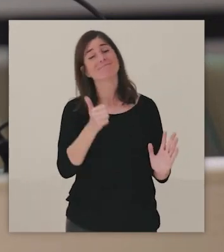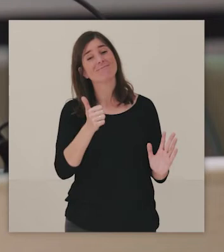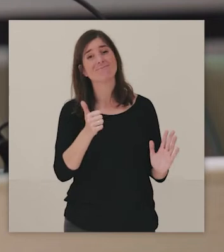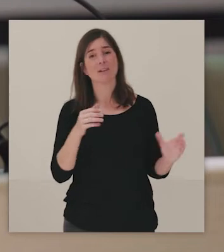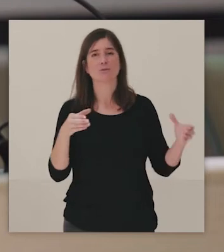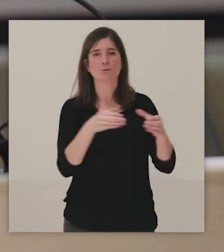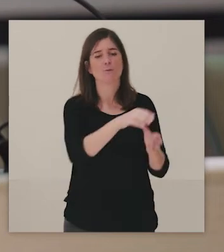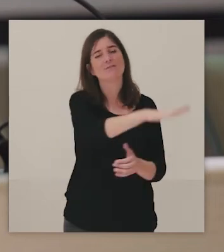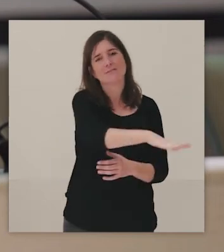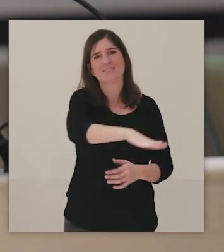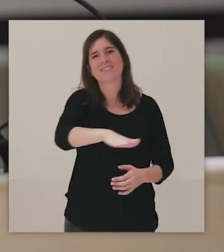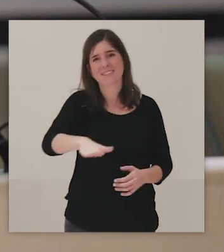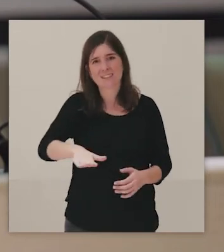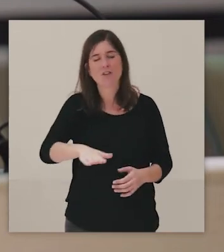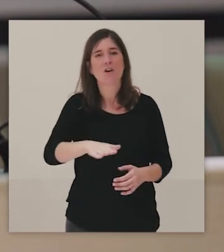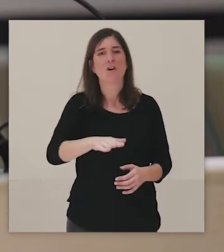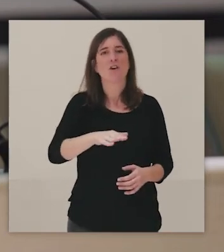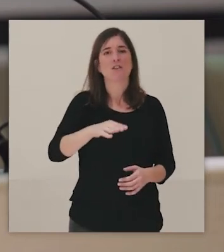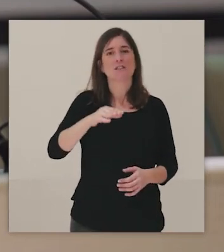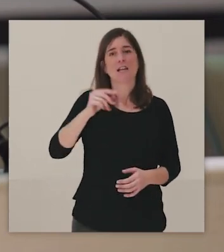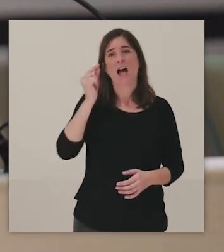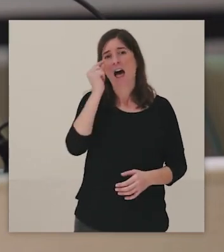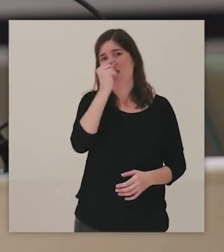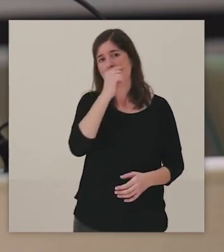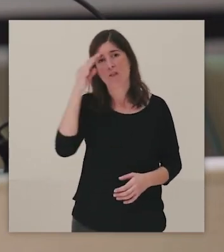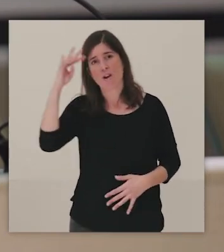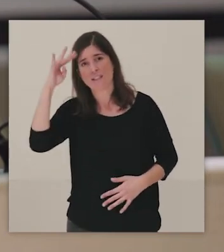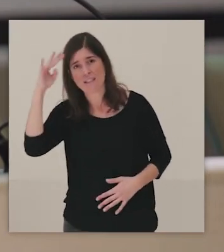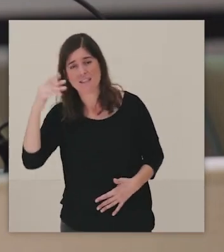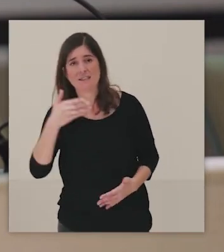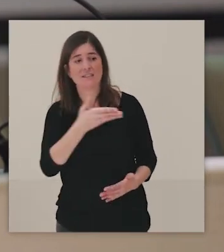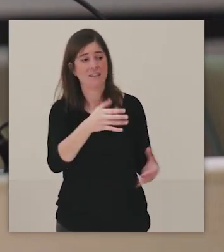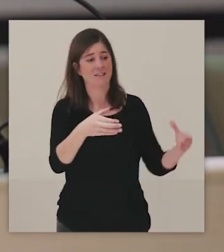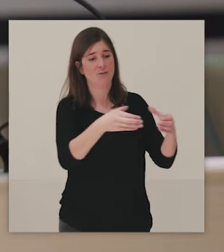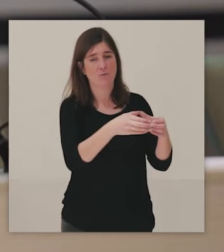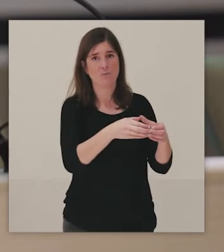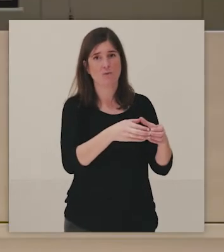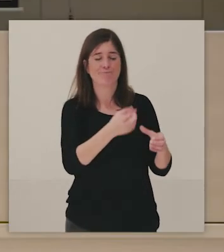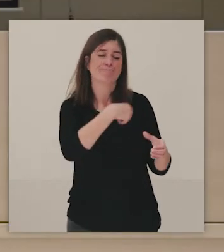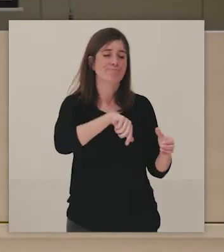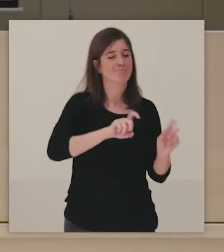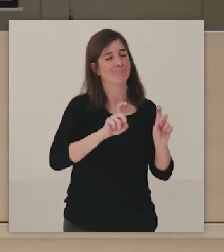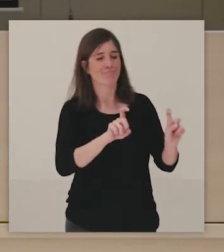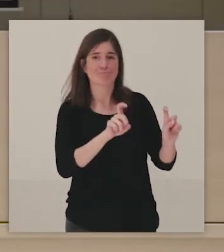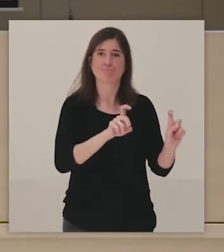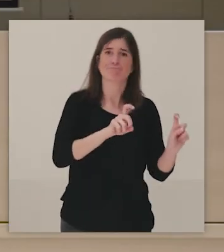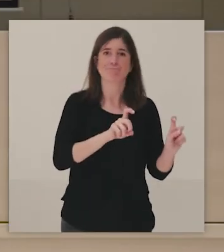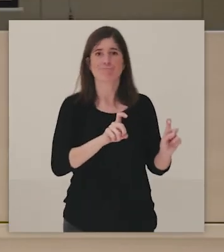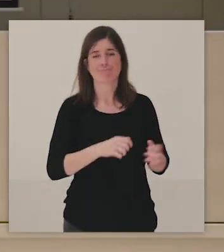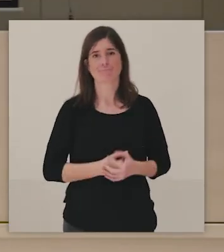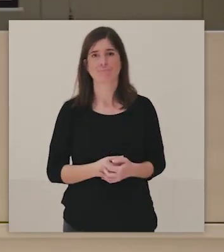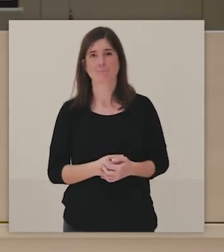todo trabajamos con niños, niños, adolescentes, es un poco el ámbito en el que